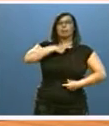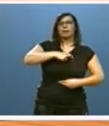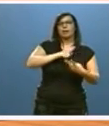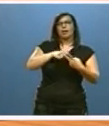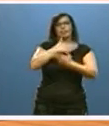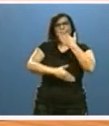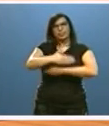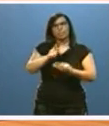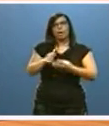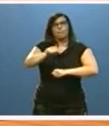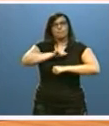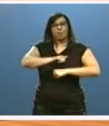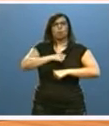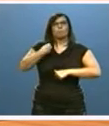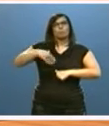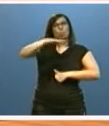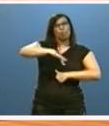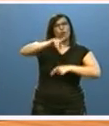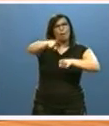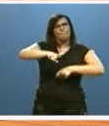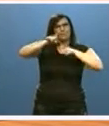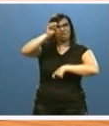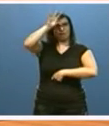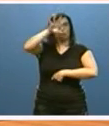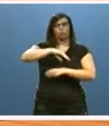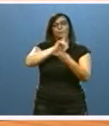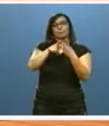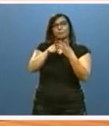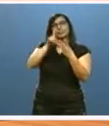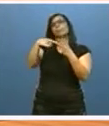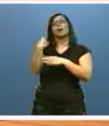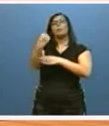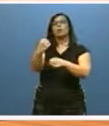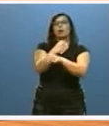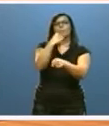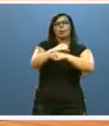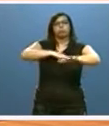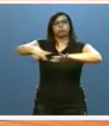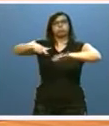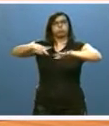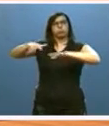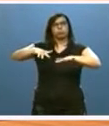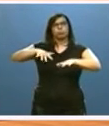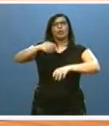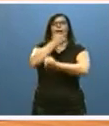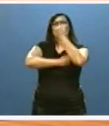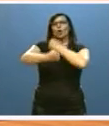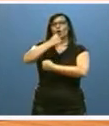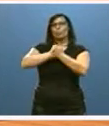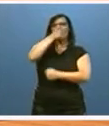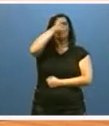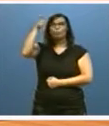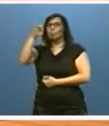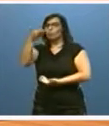desempleados de los municipios mineros. Y tres, el apoyo al empleo dinamizador de la economía local, fundamental para